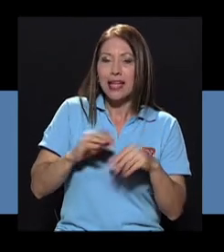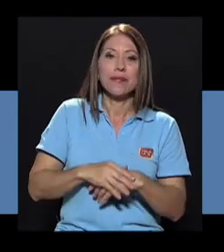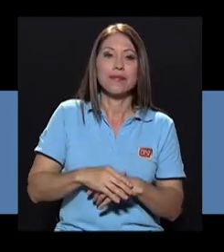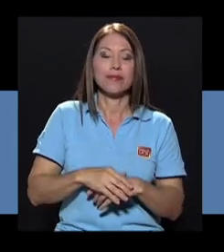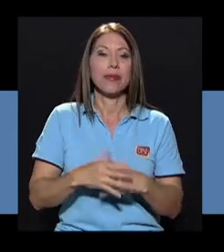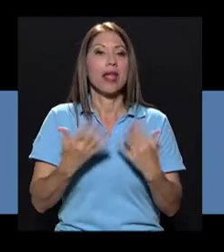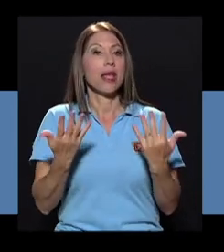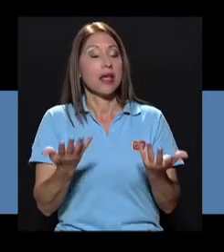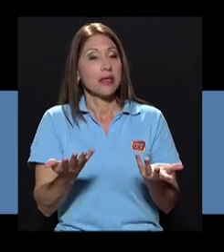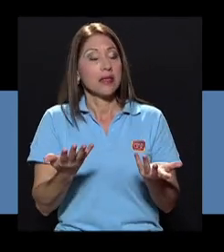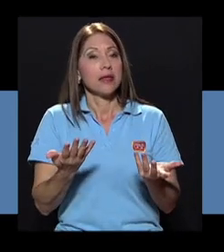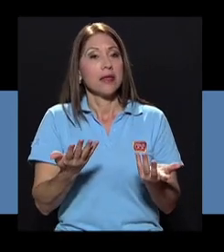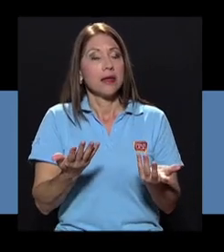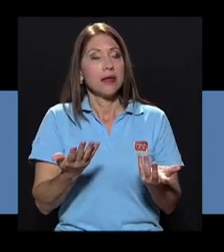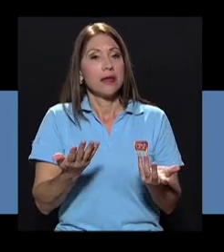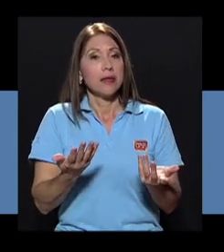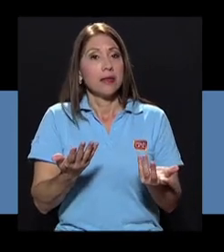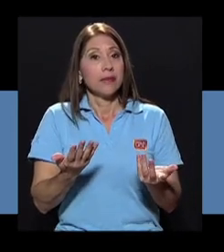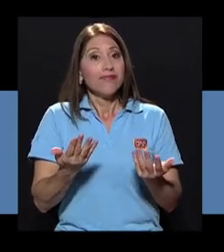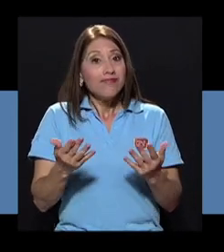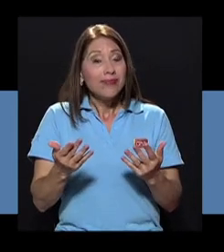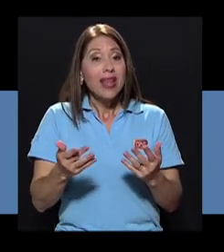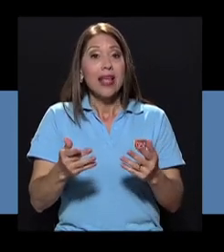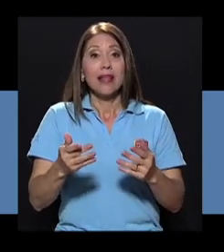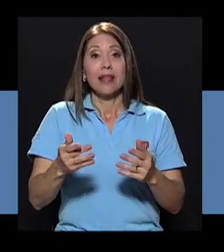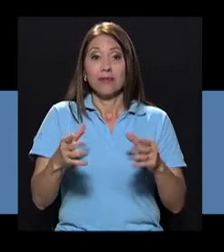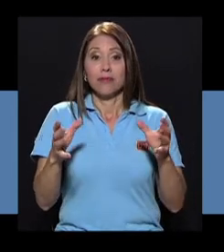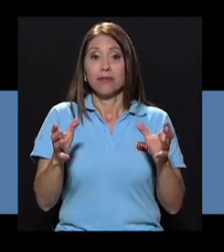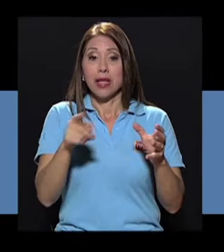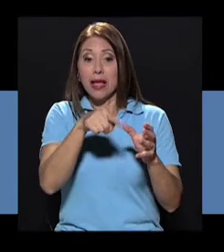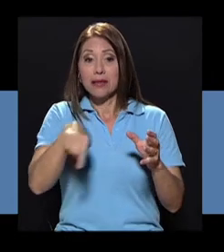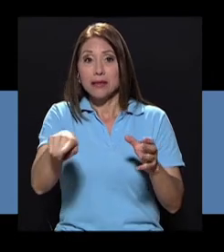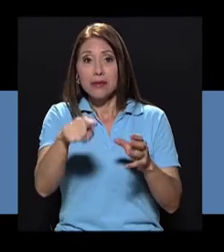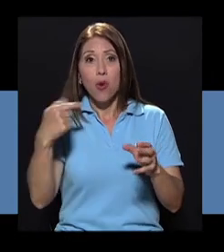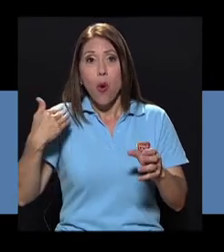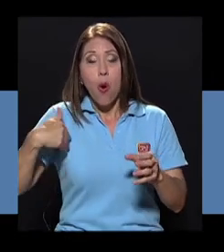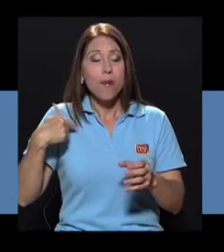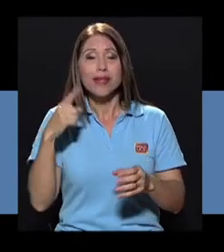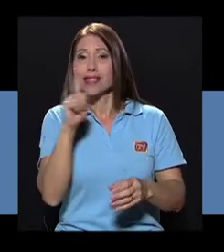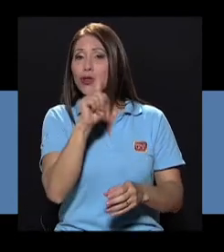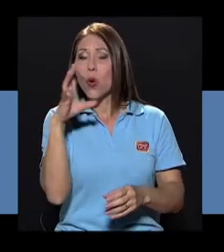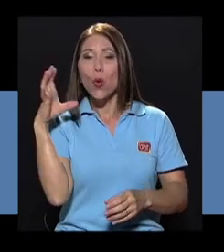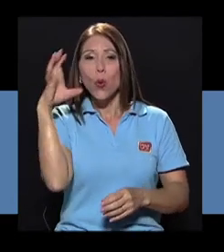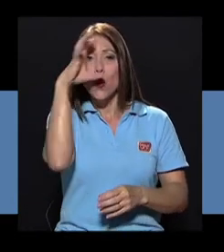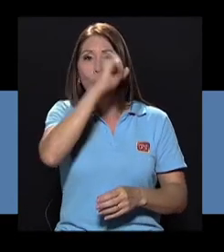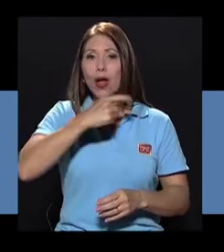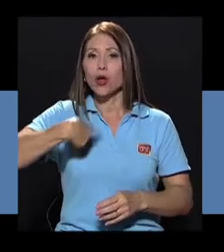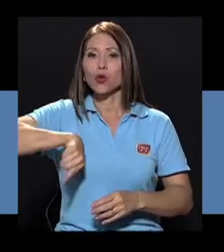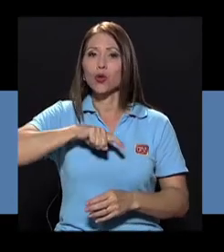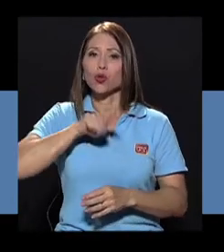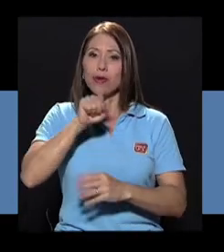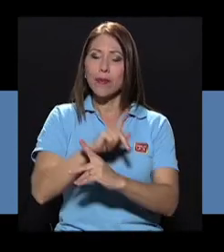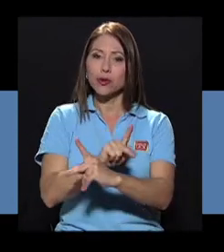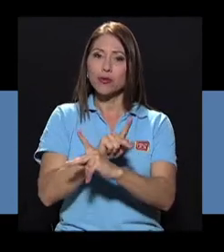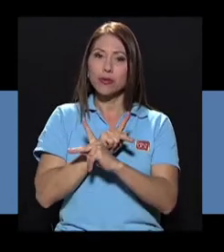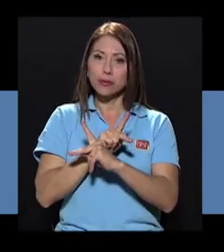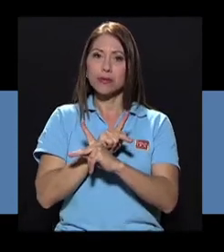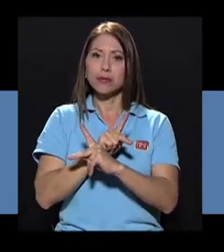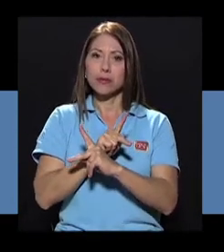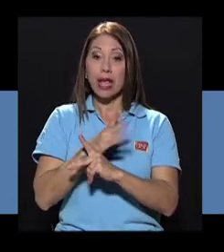No ha hecho conciencia el sector masculino de esa prevención que tenemos que hacer.